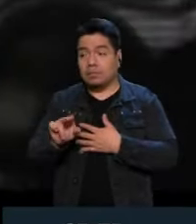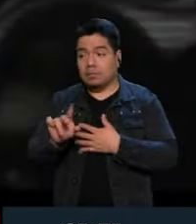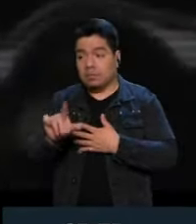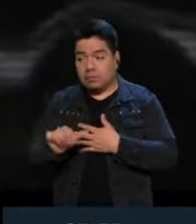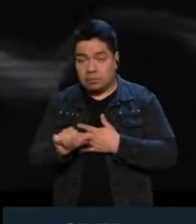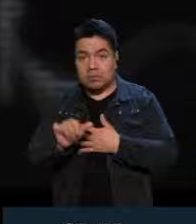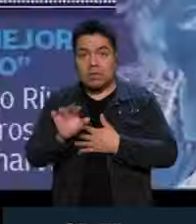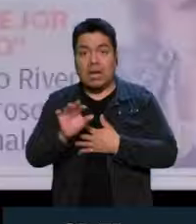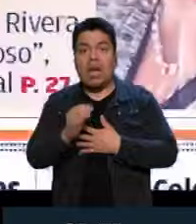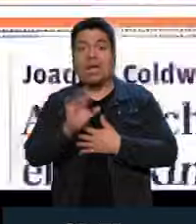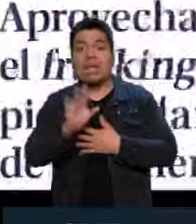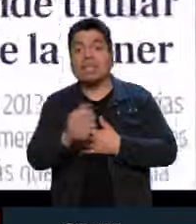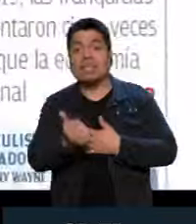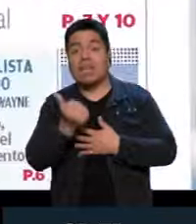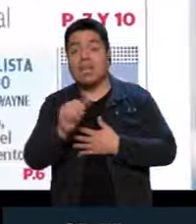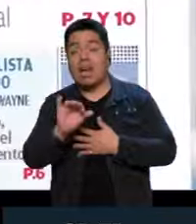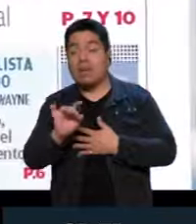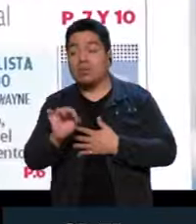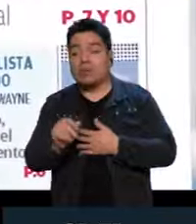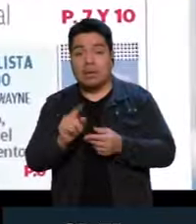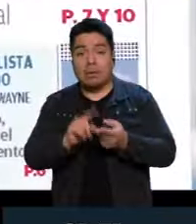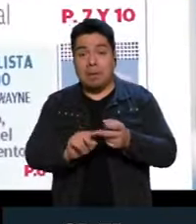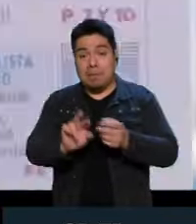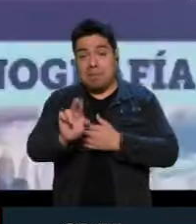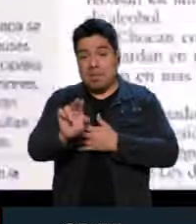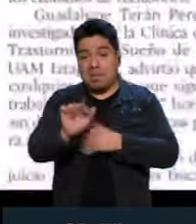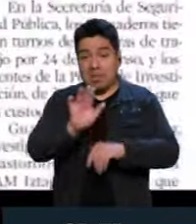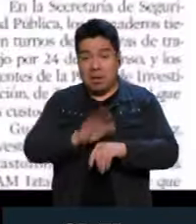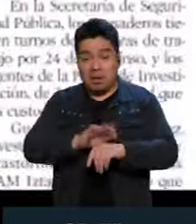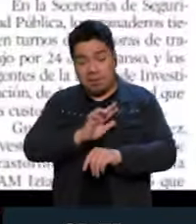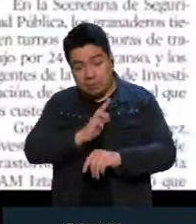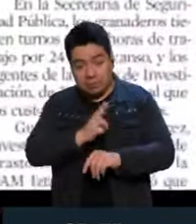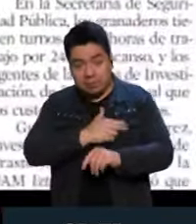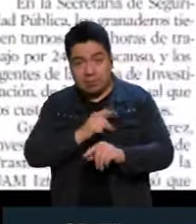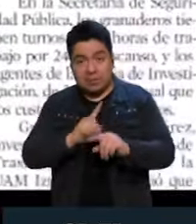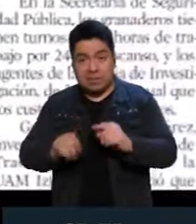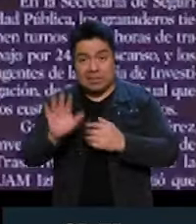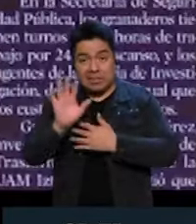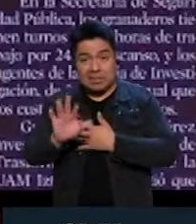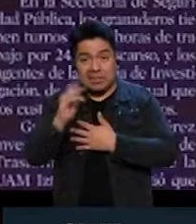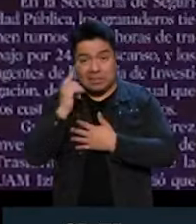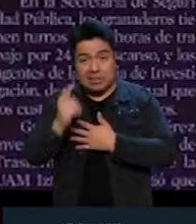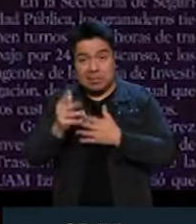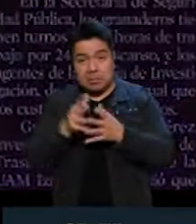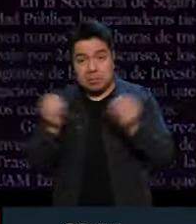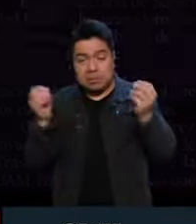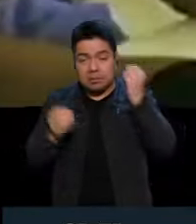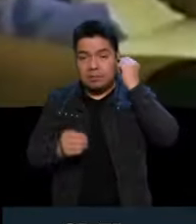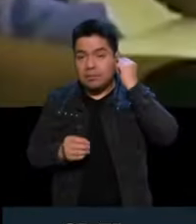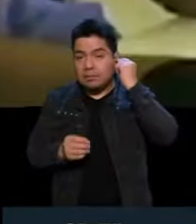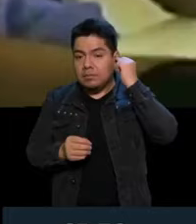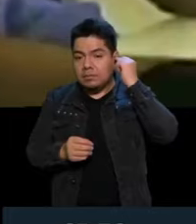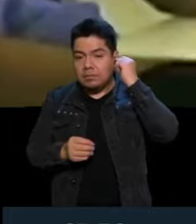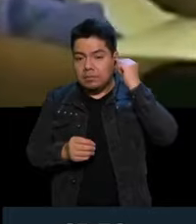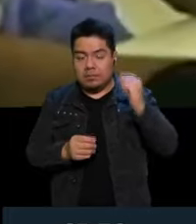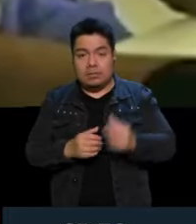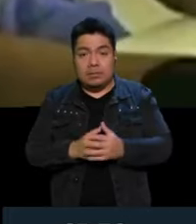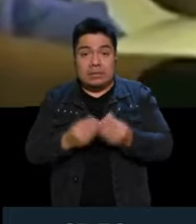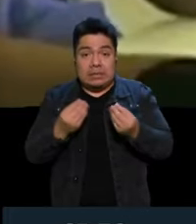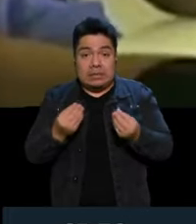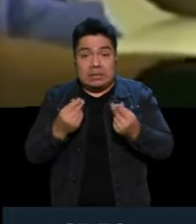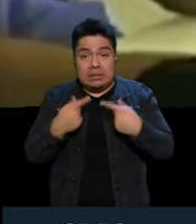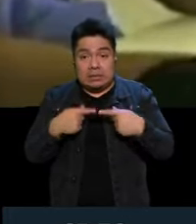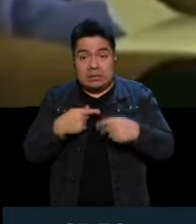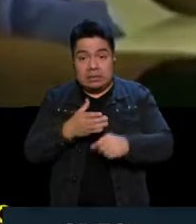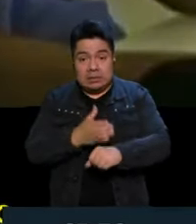normalistas de Ayotzinapa. Veinticinco personas más resultaron lesionadas y hay cincuenta y siete desaparecidos. Hay un número elevado de